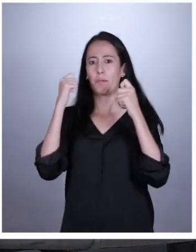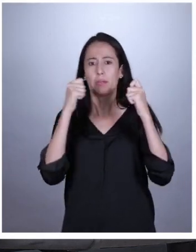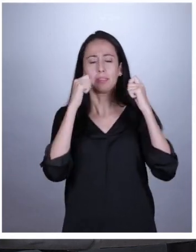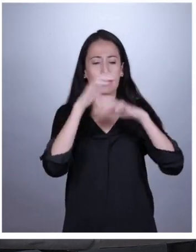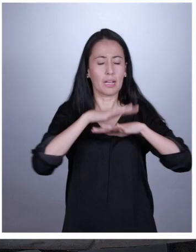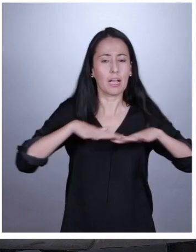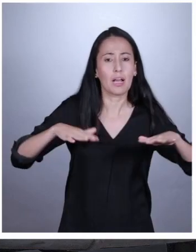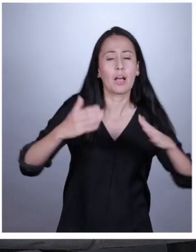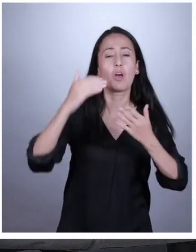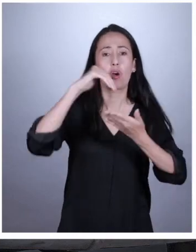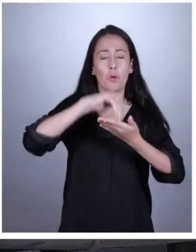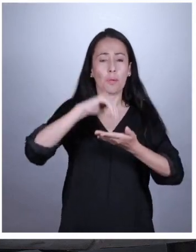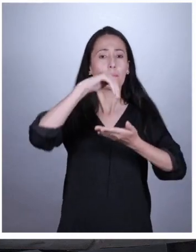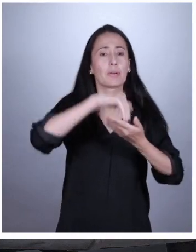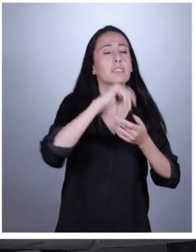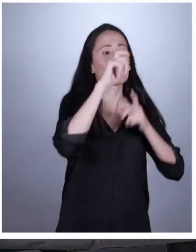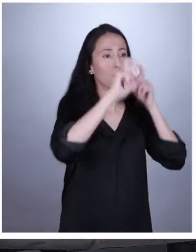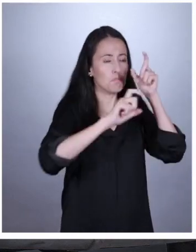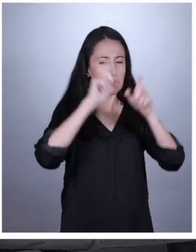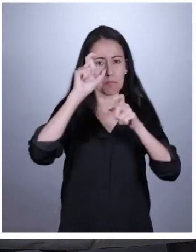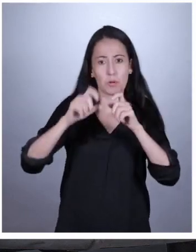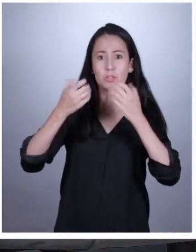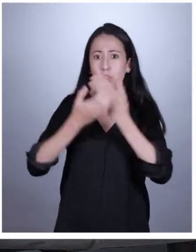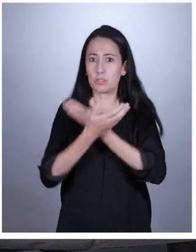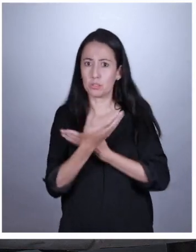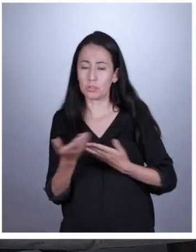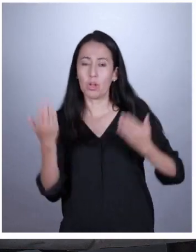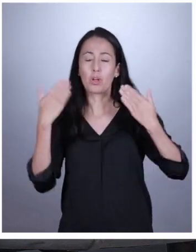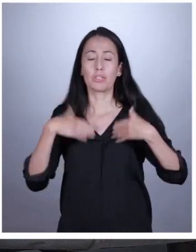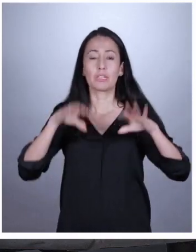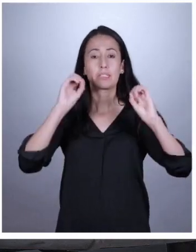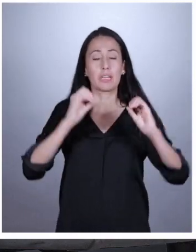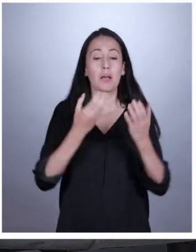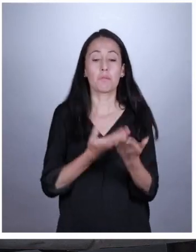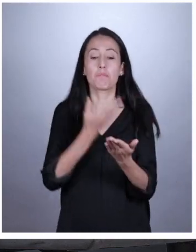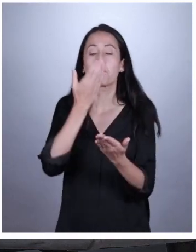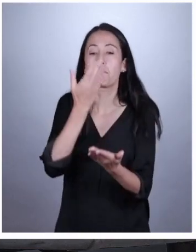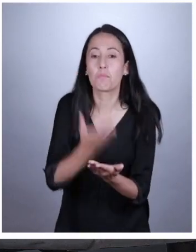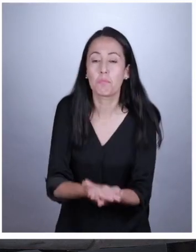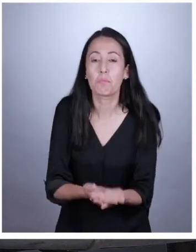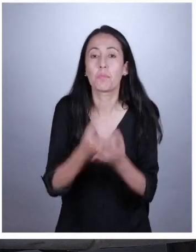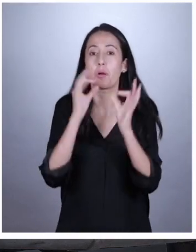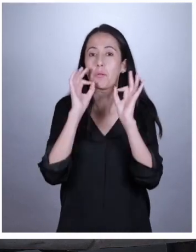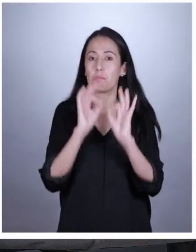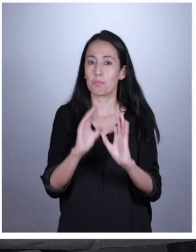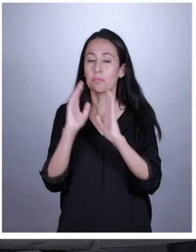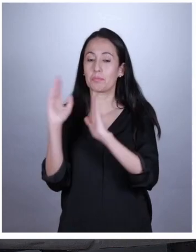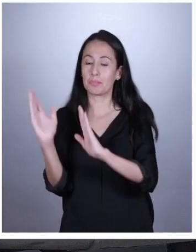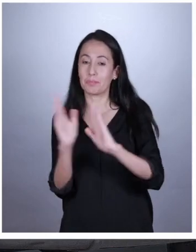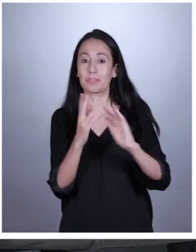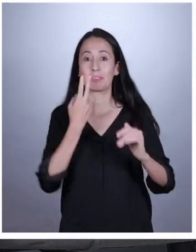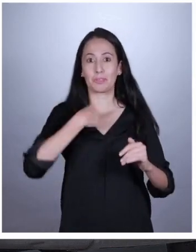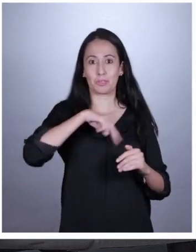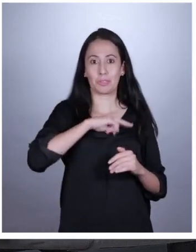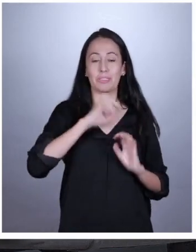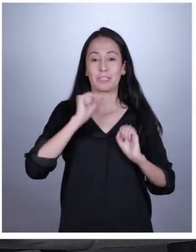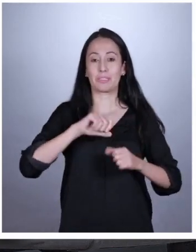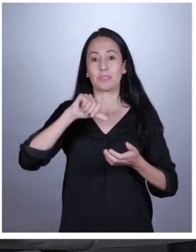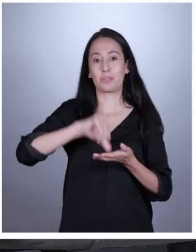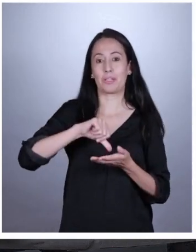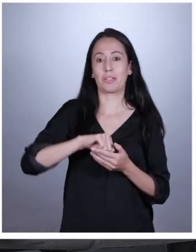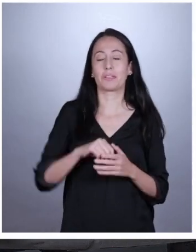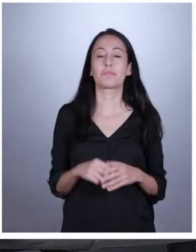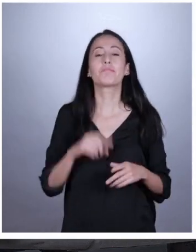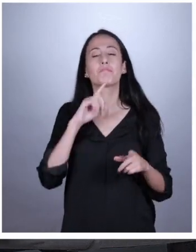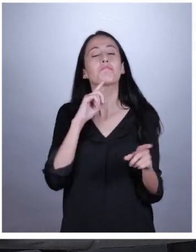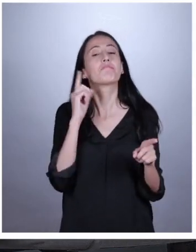retomarlas y a medida que nos juntemos con más personas, podríamos ser un colectivo que se proponga mejorar las condiciones ecológicas de nuestra ciudad.